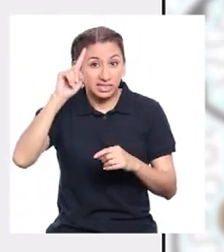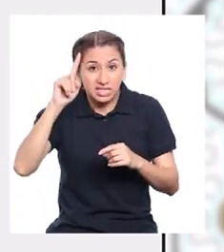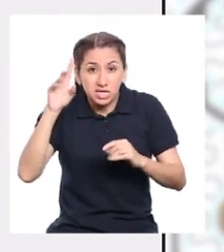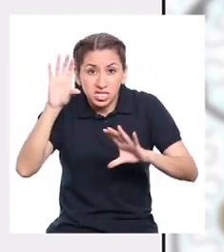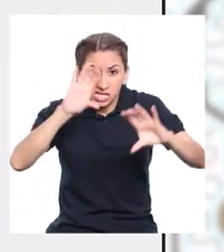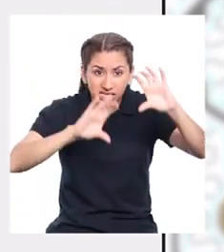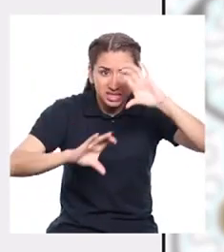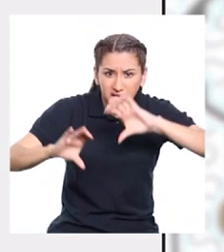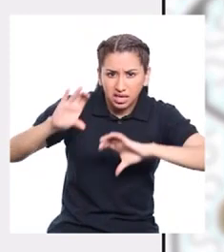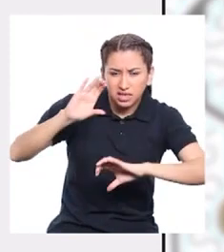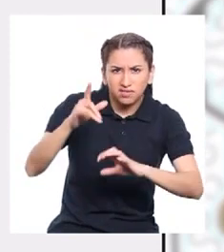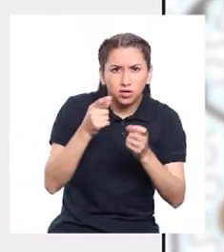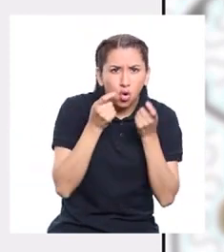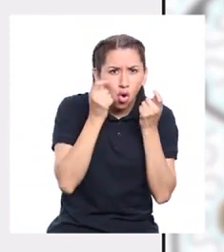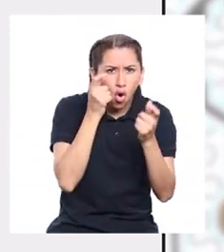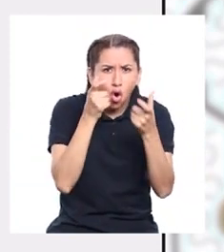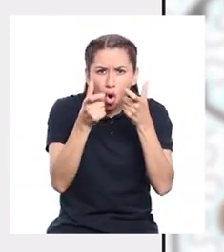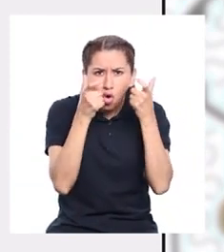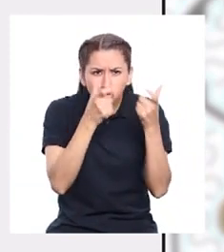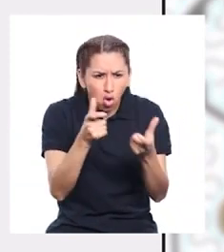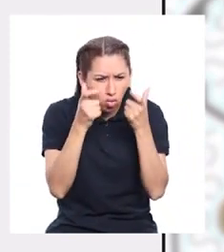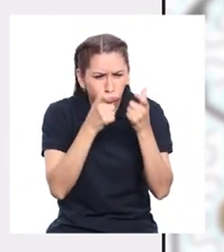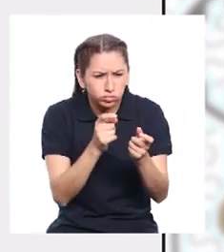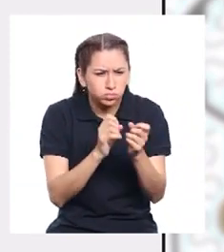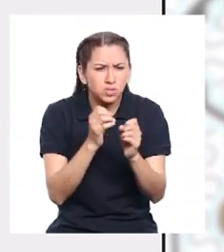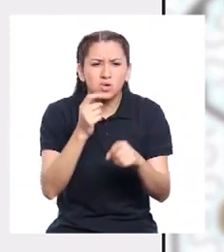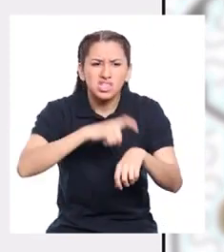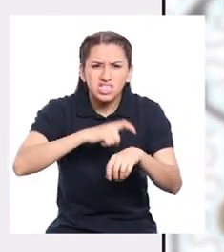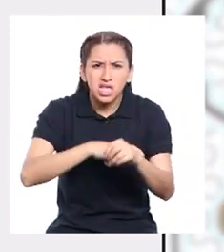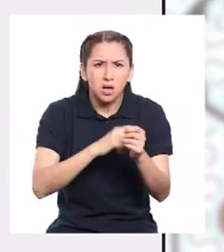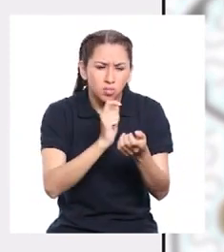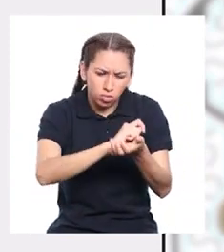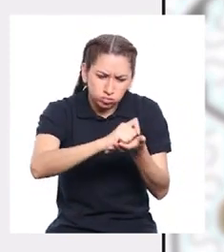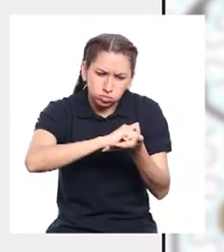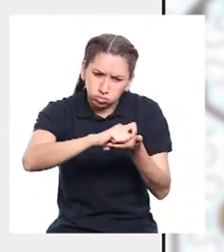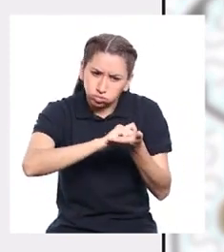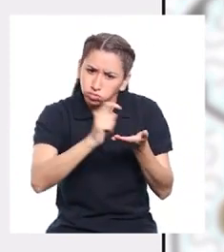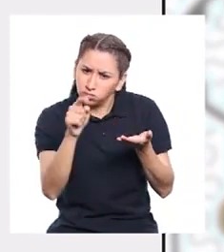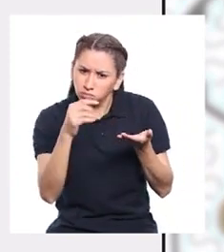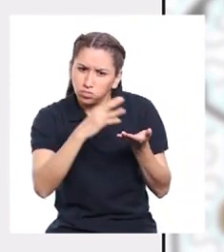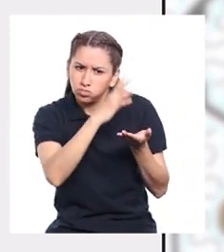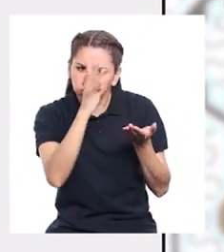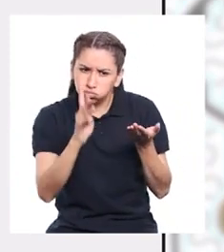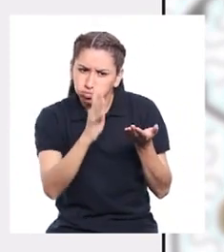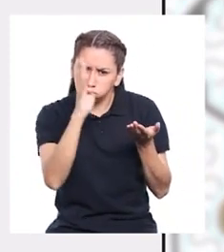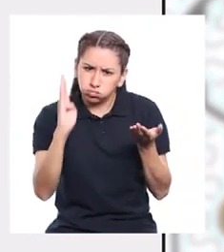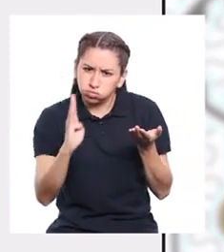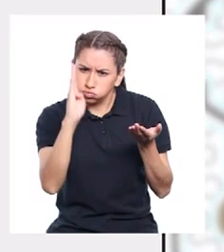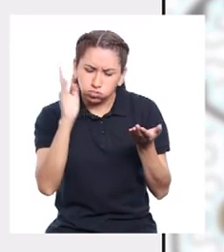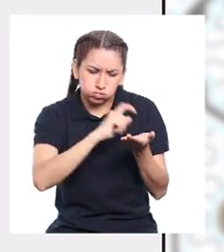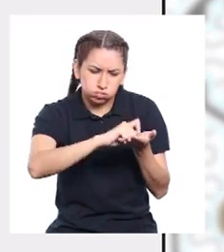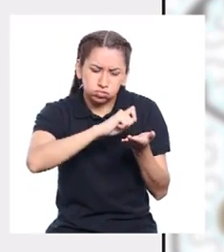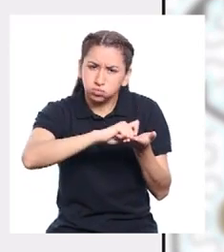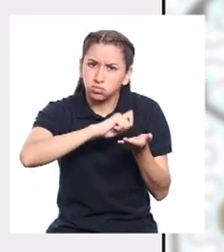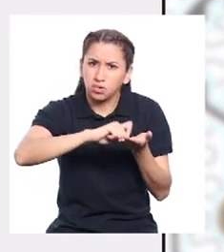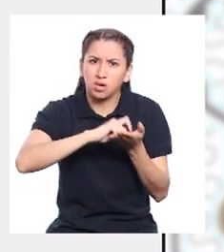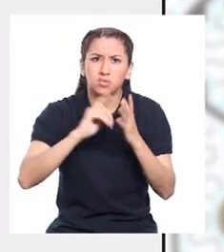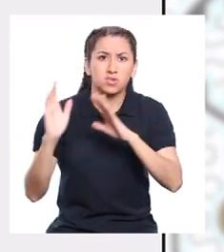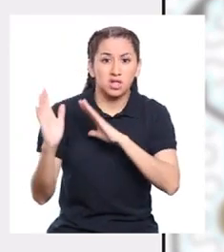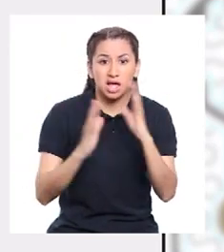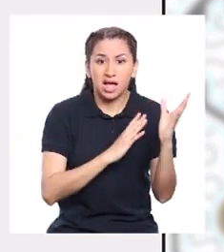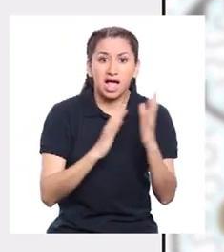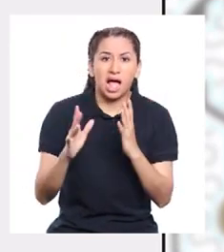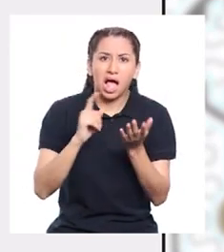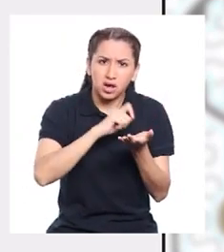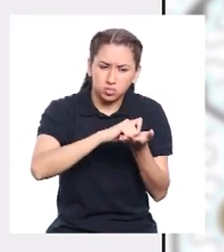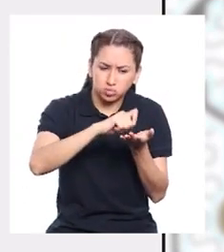realizaron el monitoreo y la observación de la temperatura promedio del planeta, que es promedio de muchas mediciones de la temperatura del